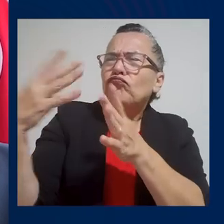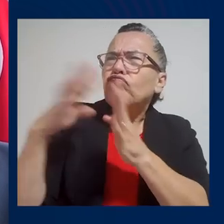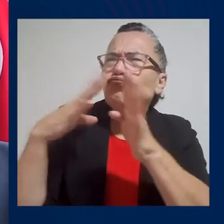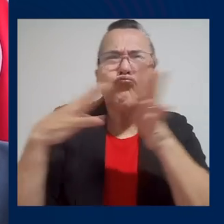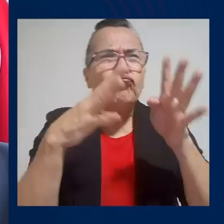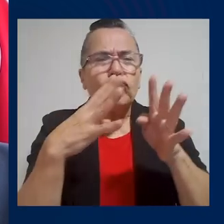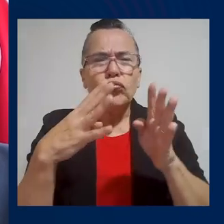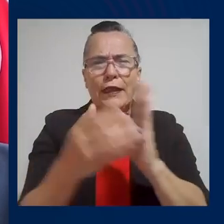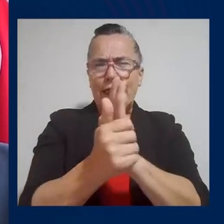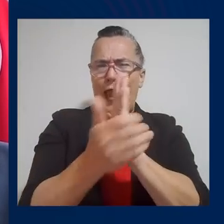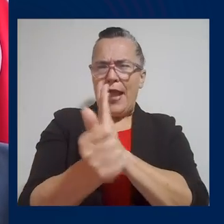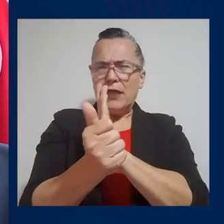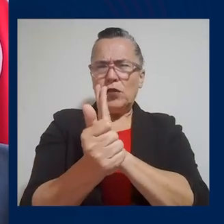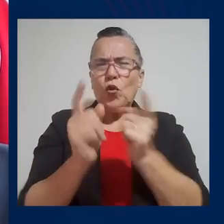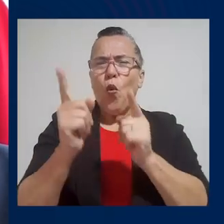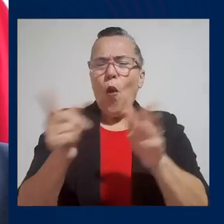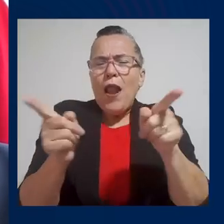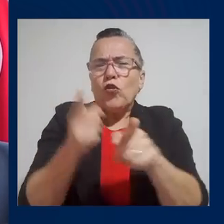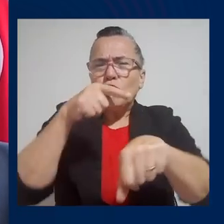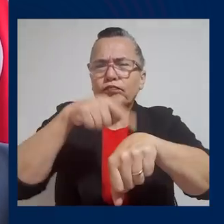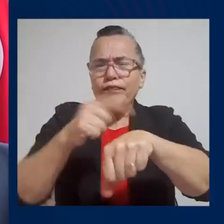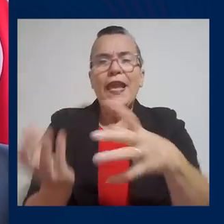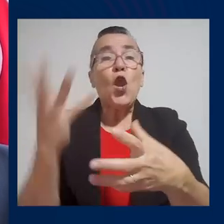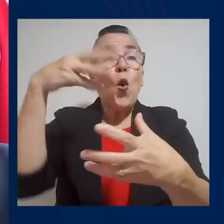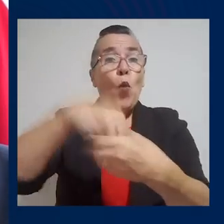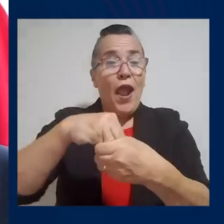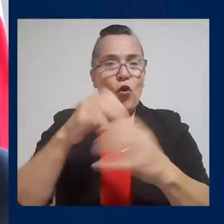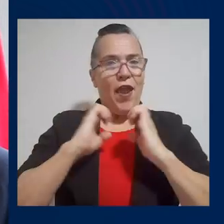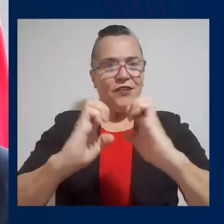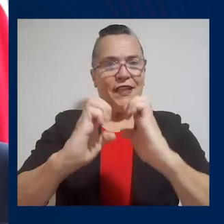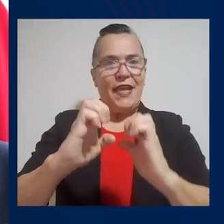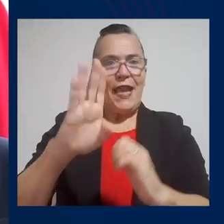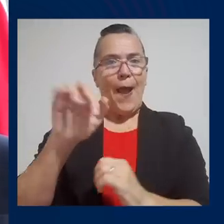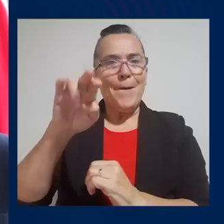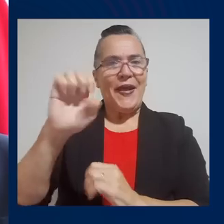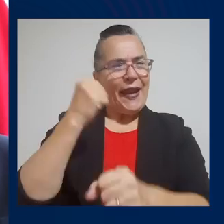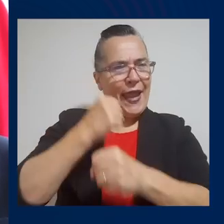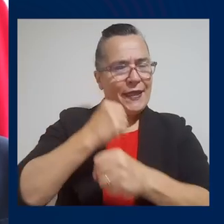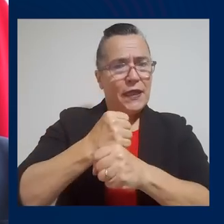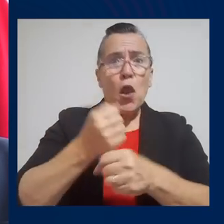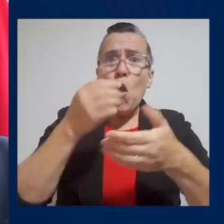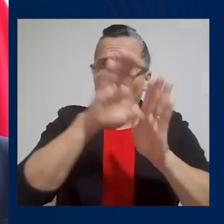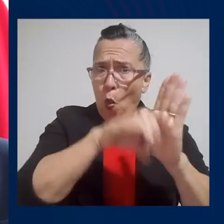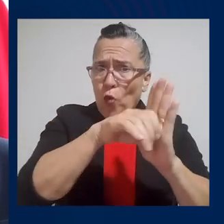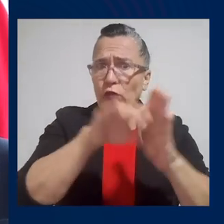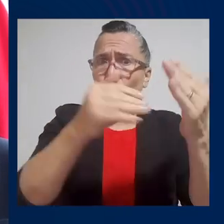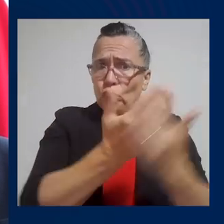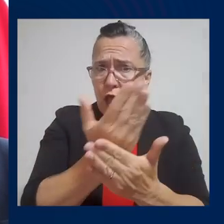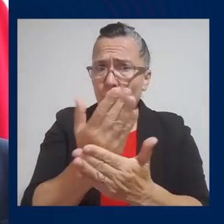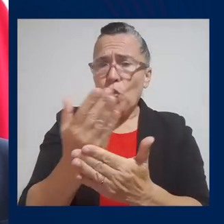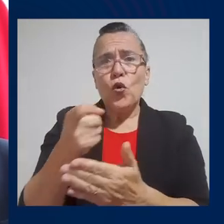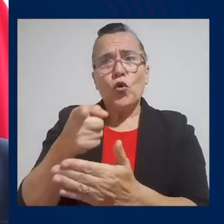el corto plazo y con ello incorporarlo a la estrategia Brete. Se han visto currículos, se han visto nuevas carreras que se deben de